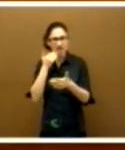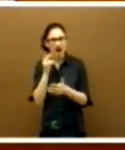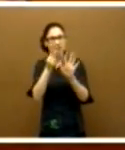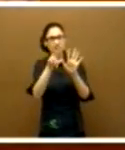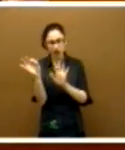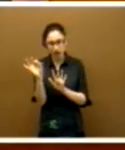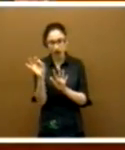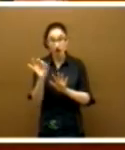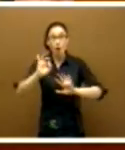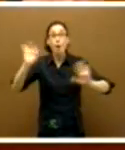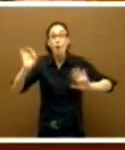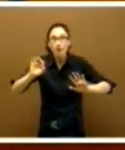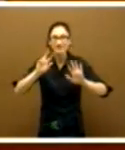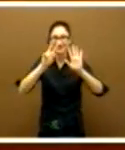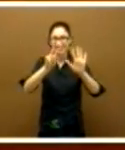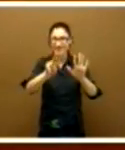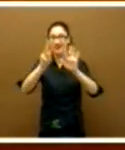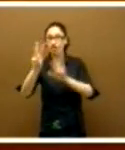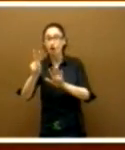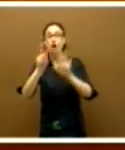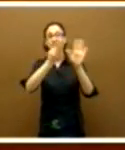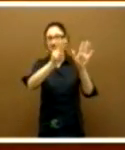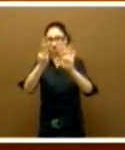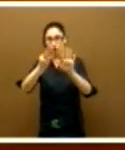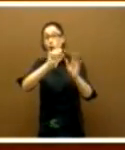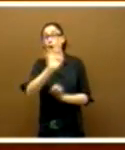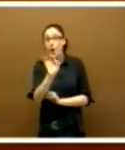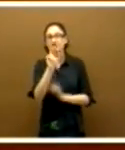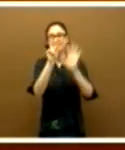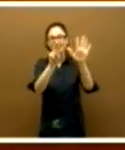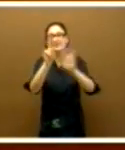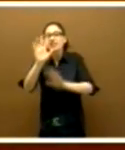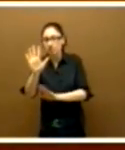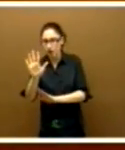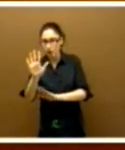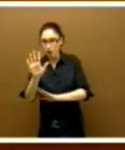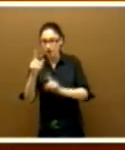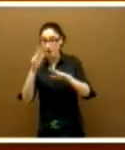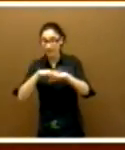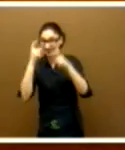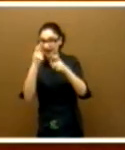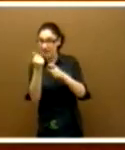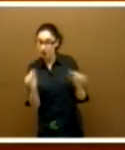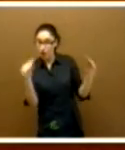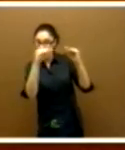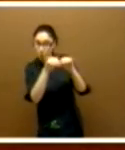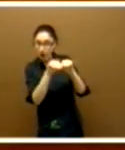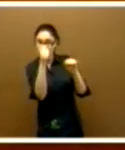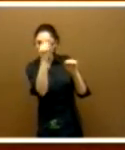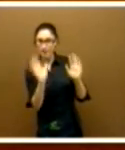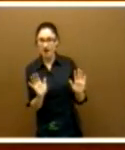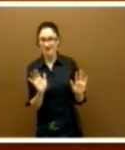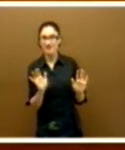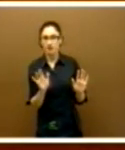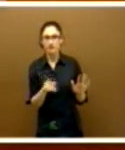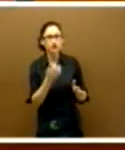algunas variables, hasta los 72, 73 o 75. Eso que les cuento es verdad y, como no se lo creen, les voy a poner un ejemplo